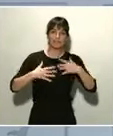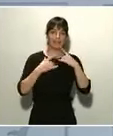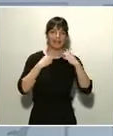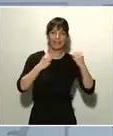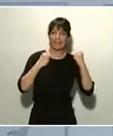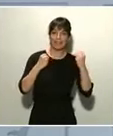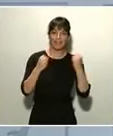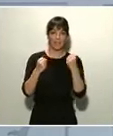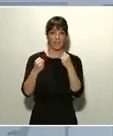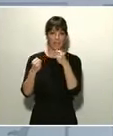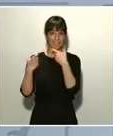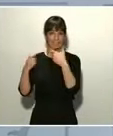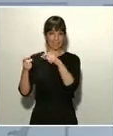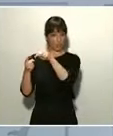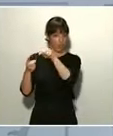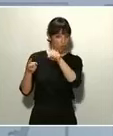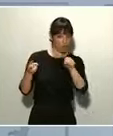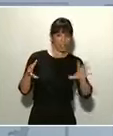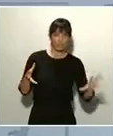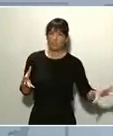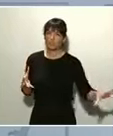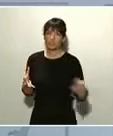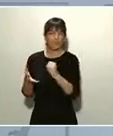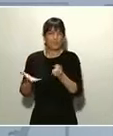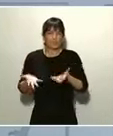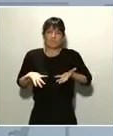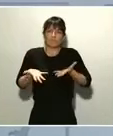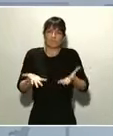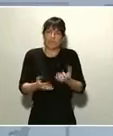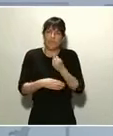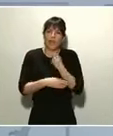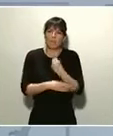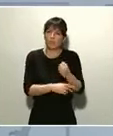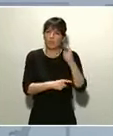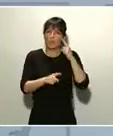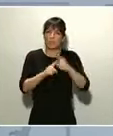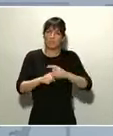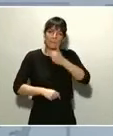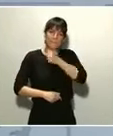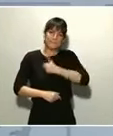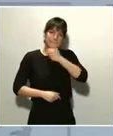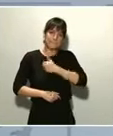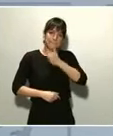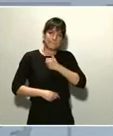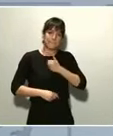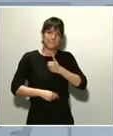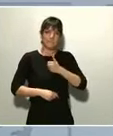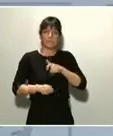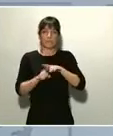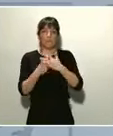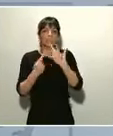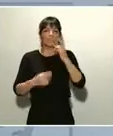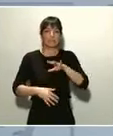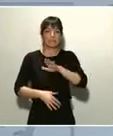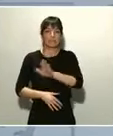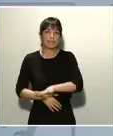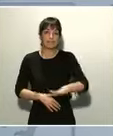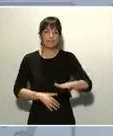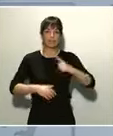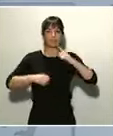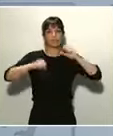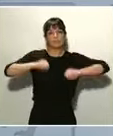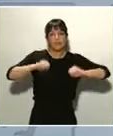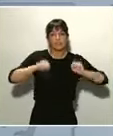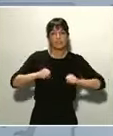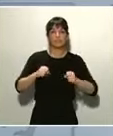los sectores se han volcado en apoyos para ayudar a sobrellevar la situación a los más pequeños, a los mayores, para reorientar su